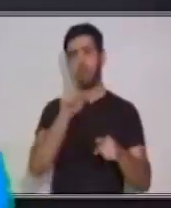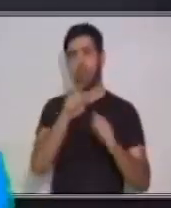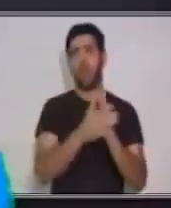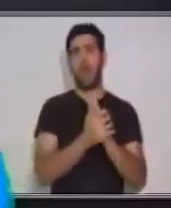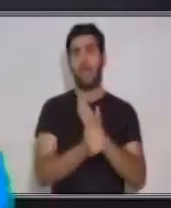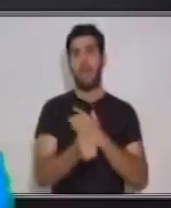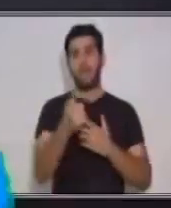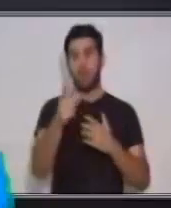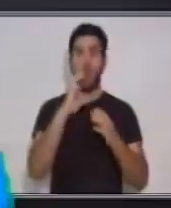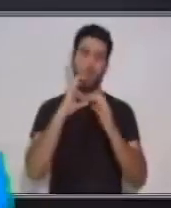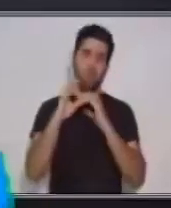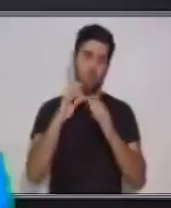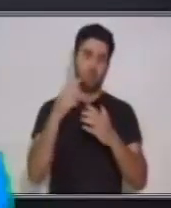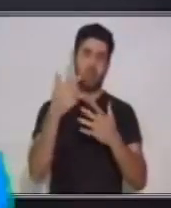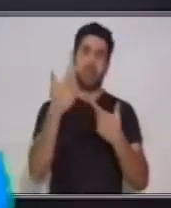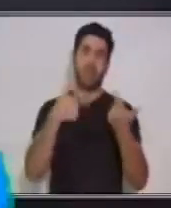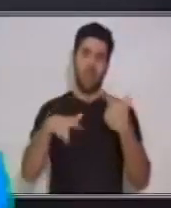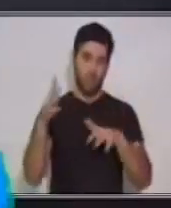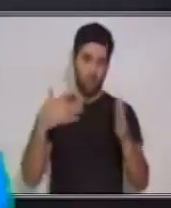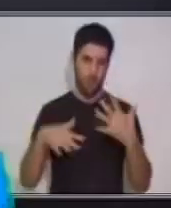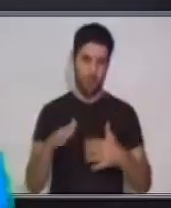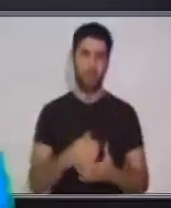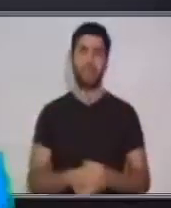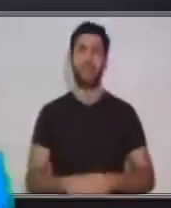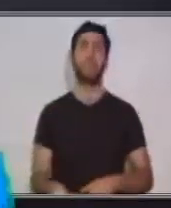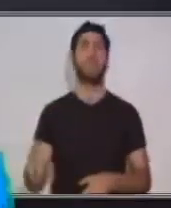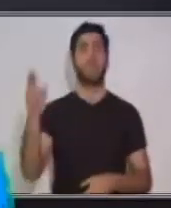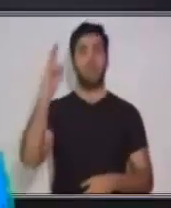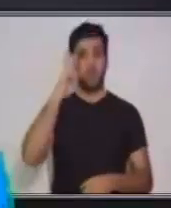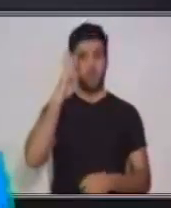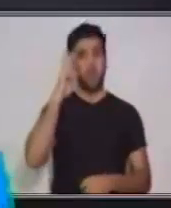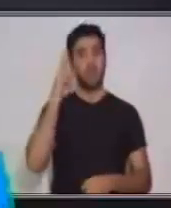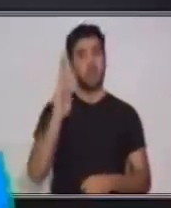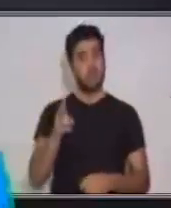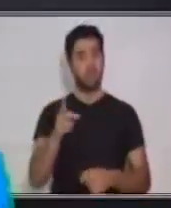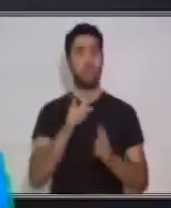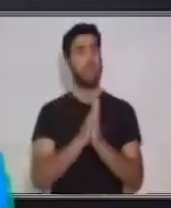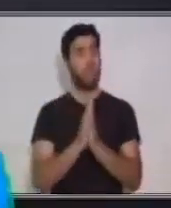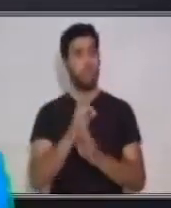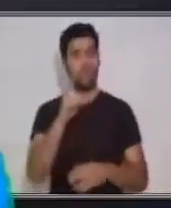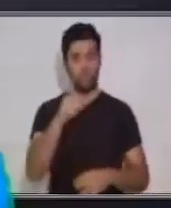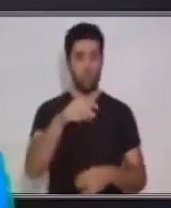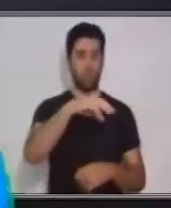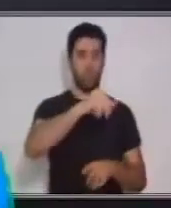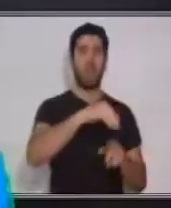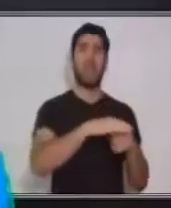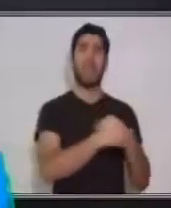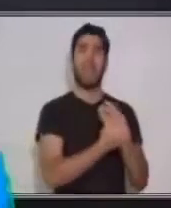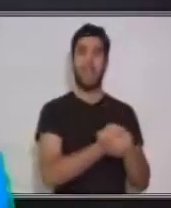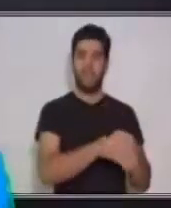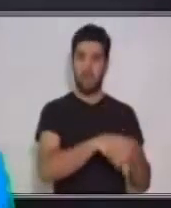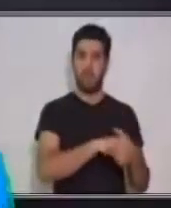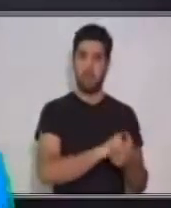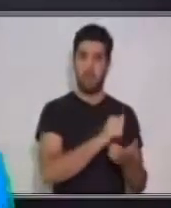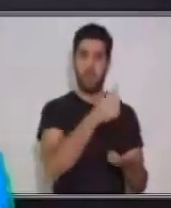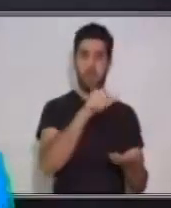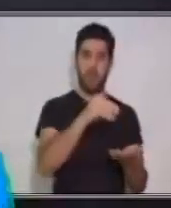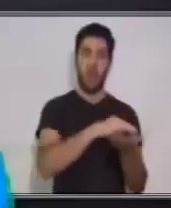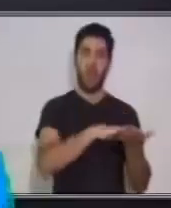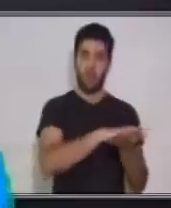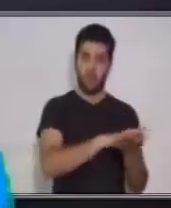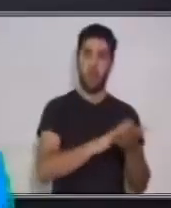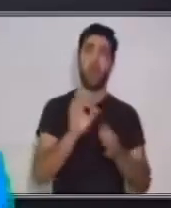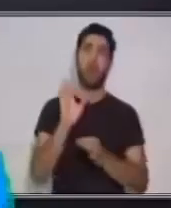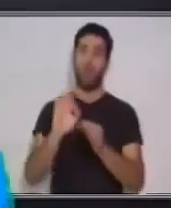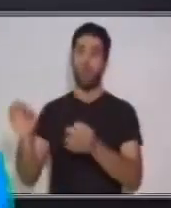Antes de empezar, te recomiendo que laves constantemente tus manos o las desinfectes con antibacterias. Hoy